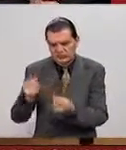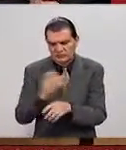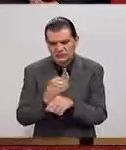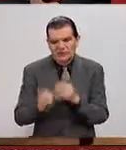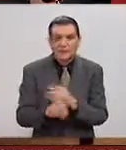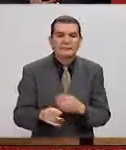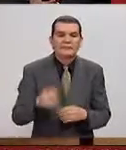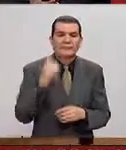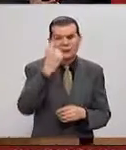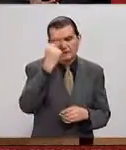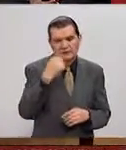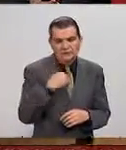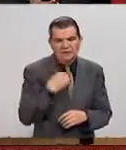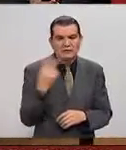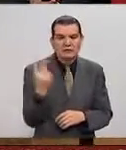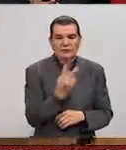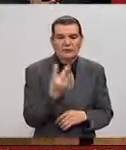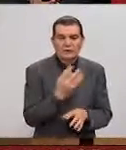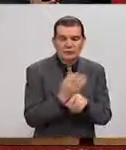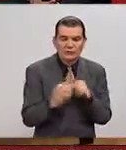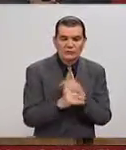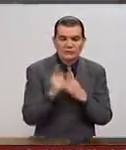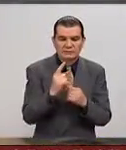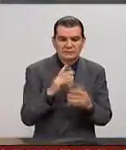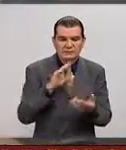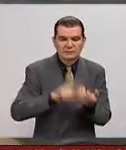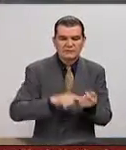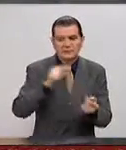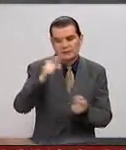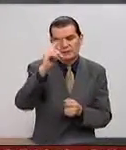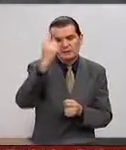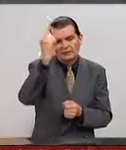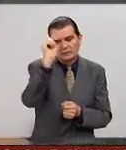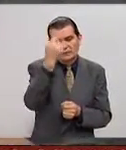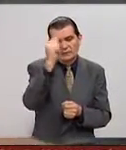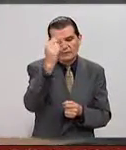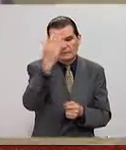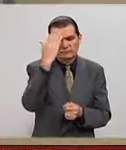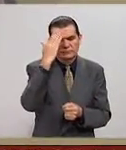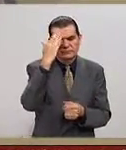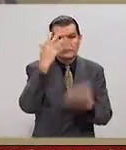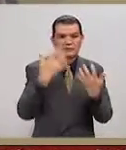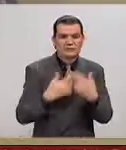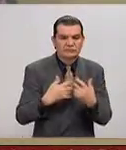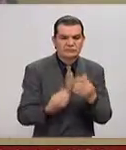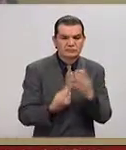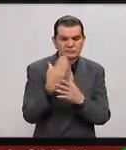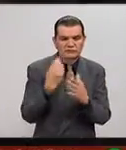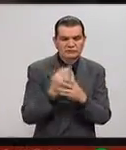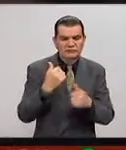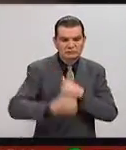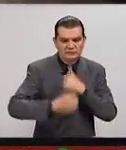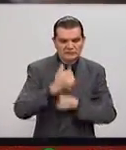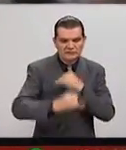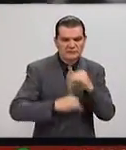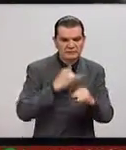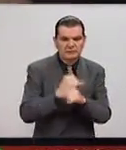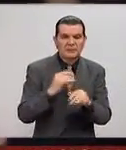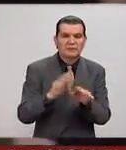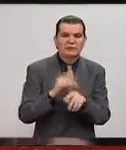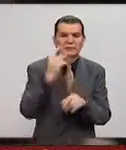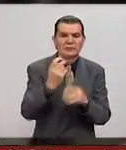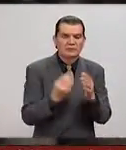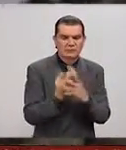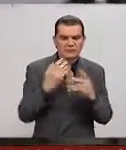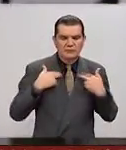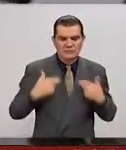el objeto. Y para nosotros en el Técnico, en medio, está la misión del Técnico, ¿no? Que es formar líderes emprendedores, competitivos internacionalmente y